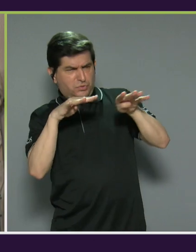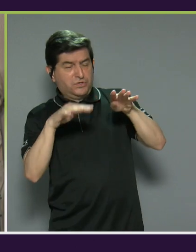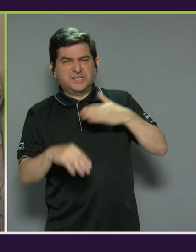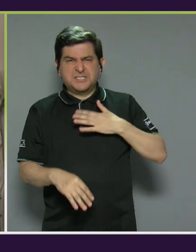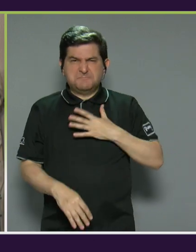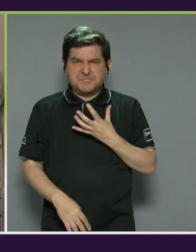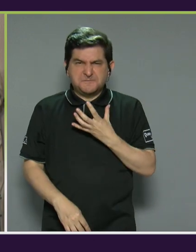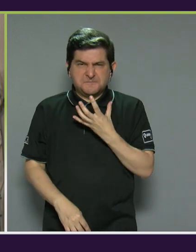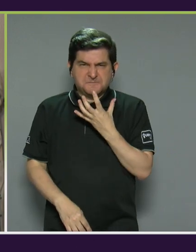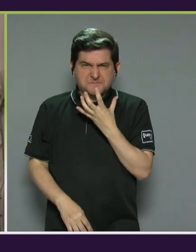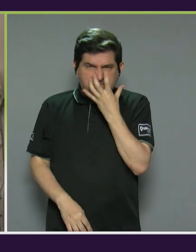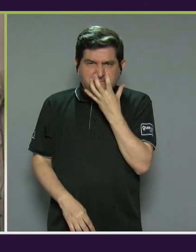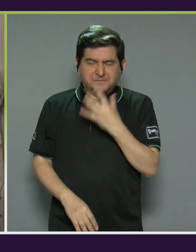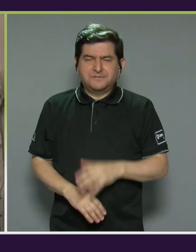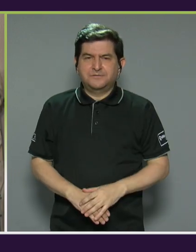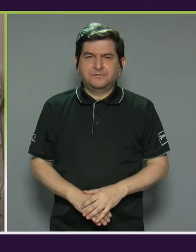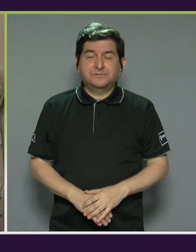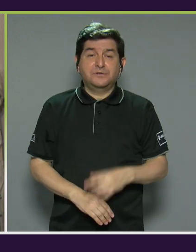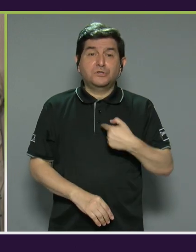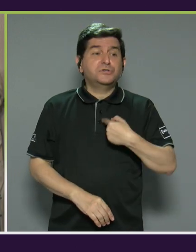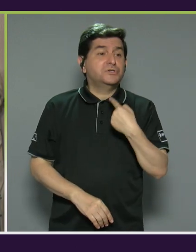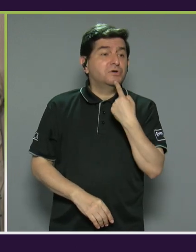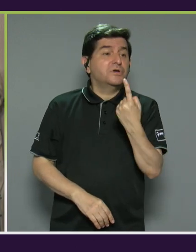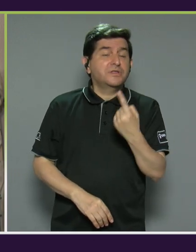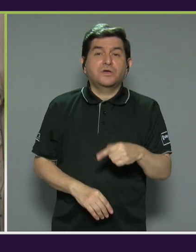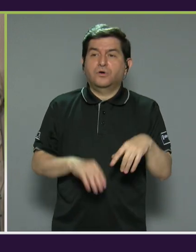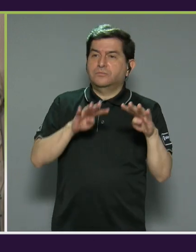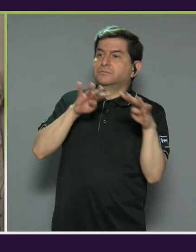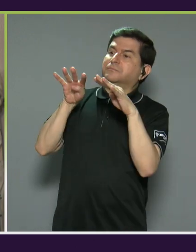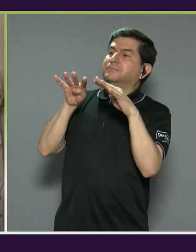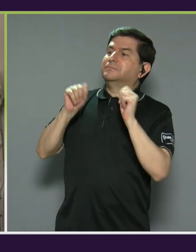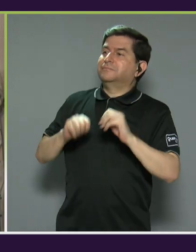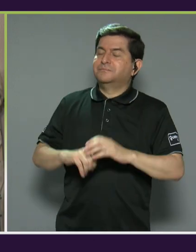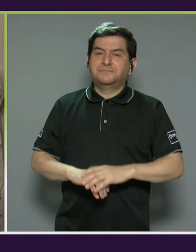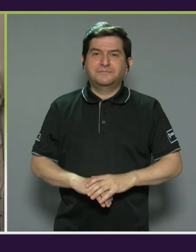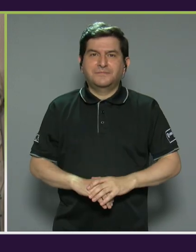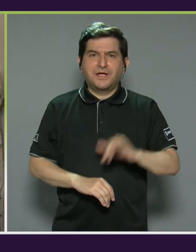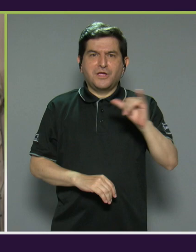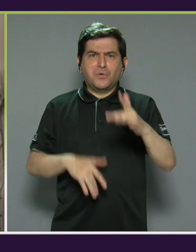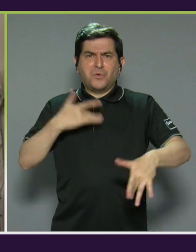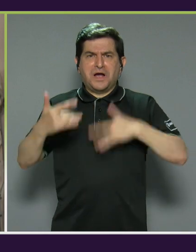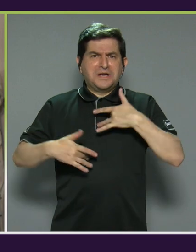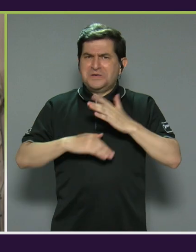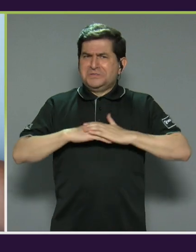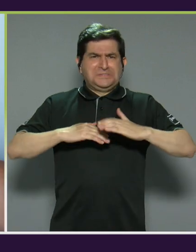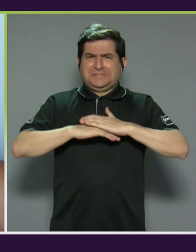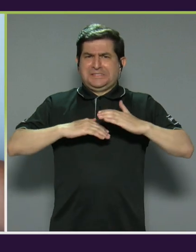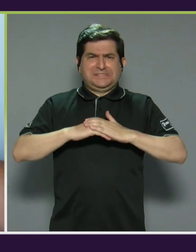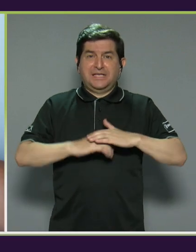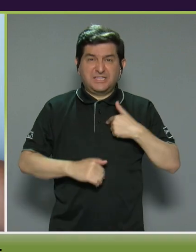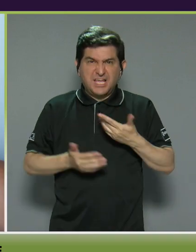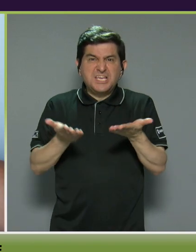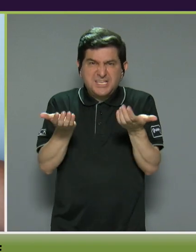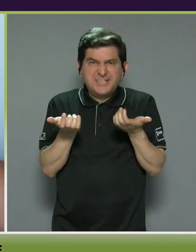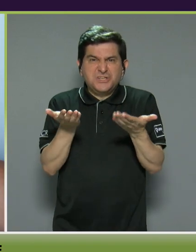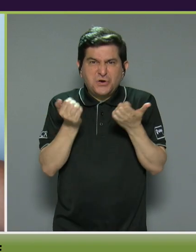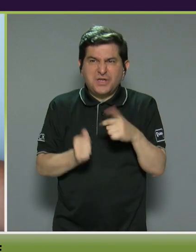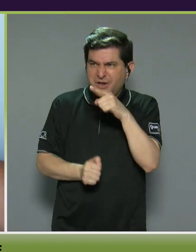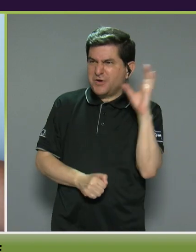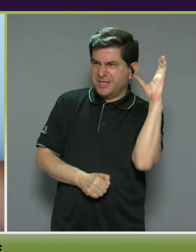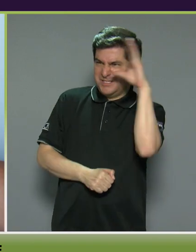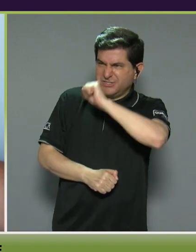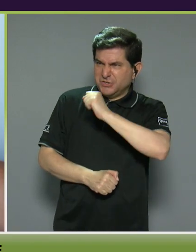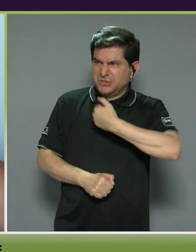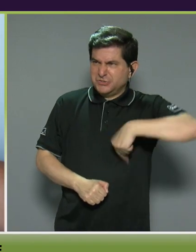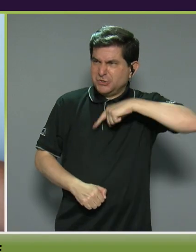molesta, a pesar de que entonces yo lo que hago es que me quedo viéndolo, verá igual y se sienten incomodísimos. Y eso es lo que yo busco, que se den cuenta